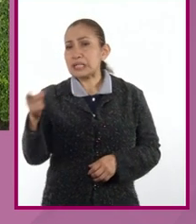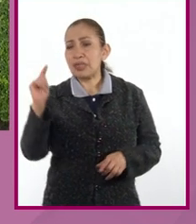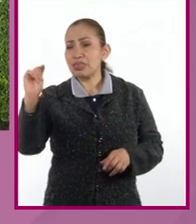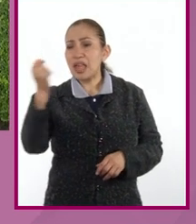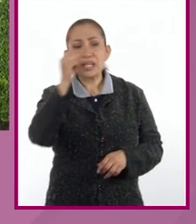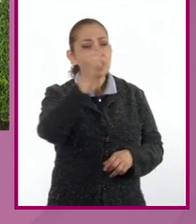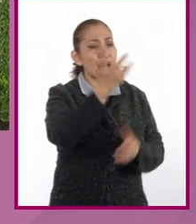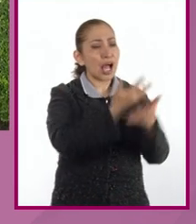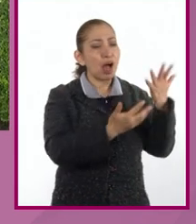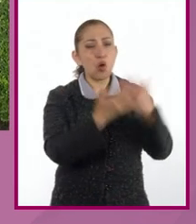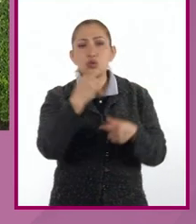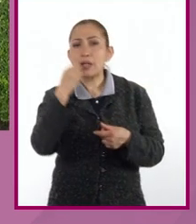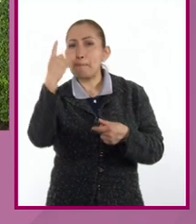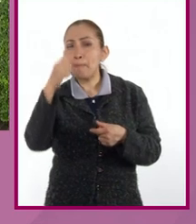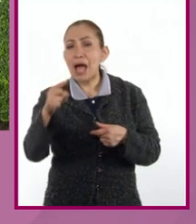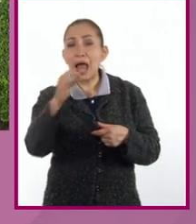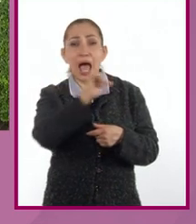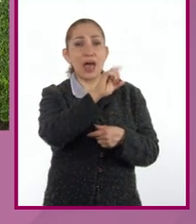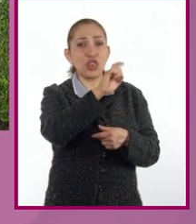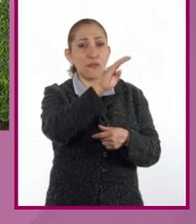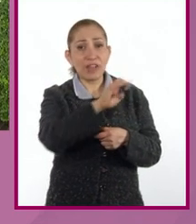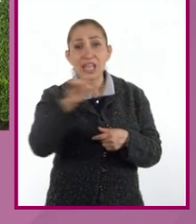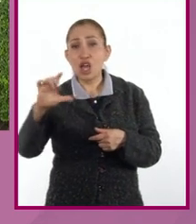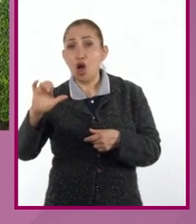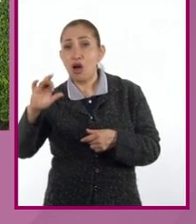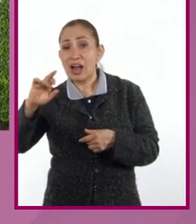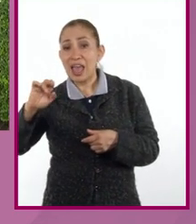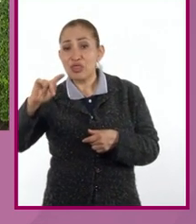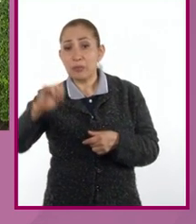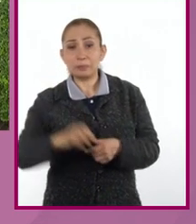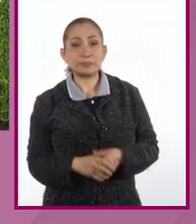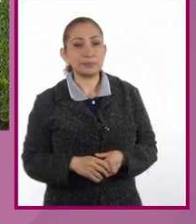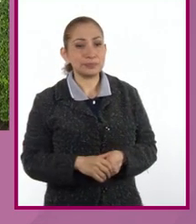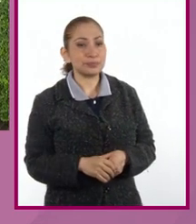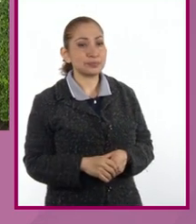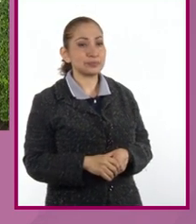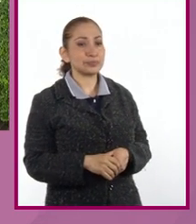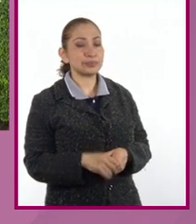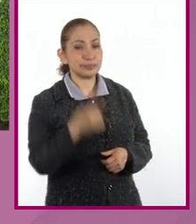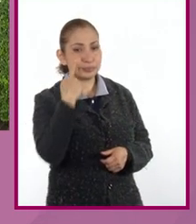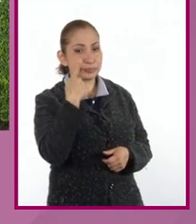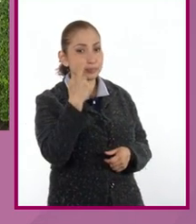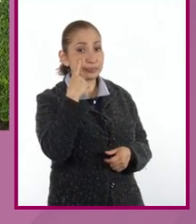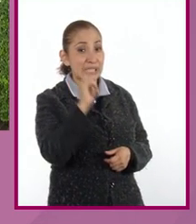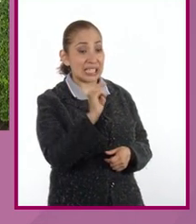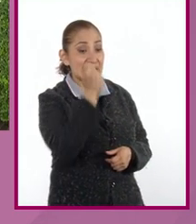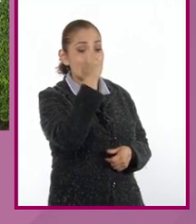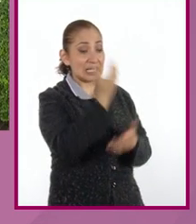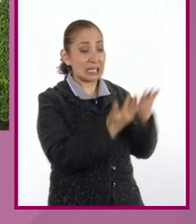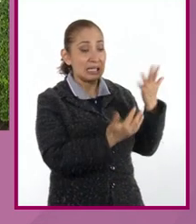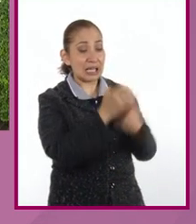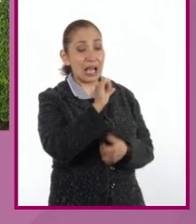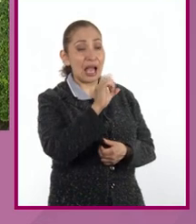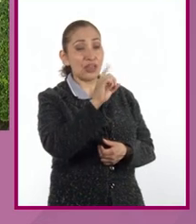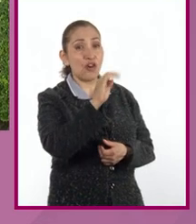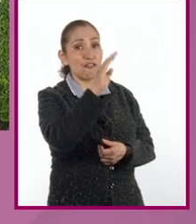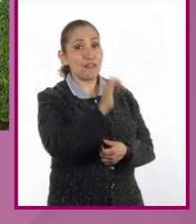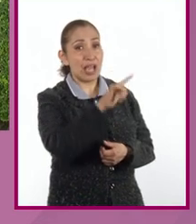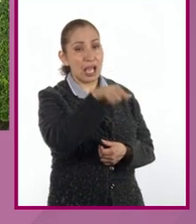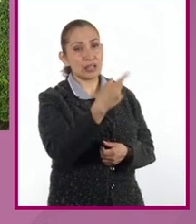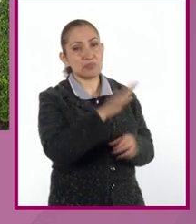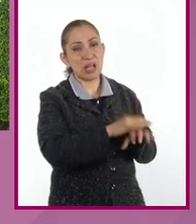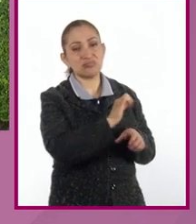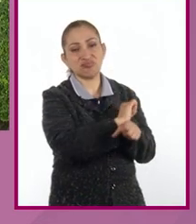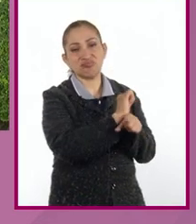técnicas que se emplean para usar adobe y para usar concreto, por favor? Sí, claro. Mira, la técnica del adobe eran técnicas obviamente